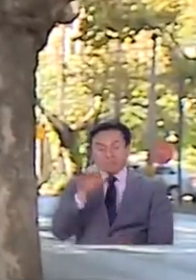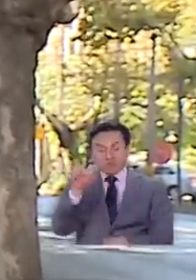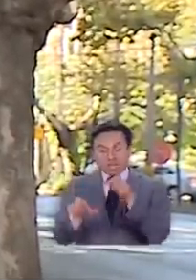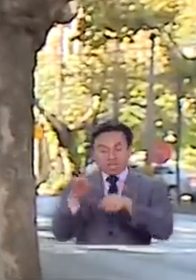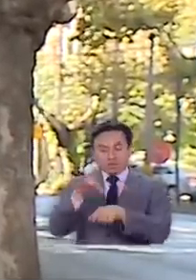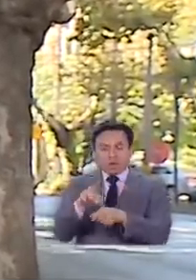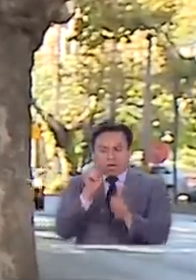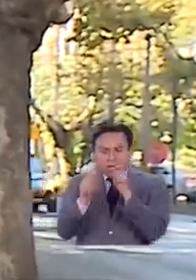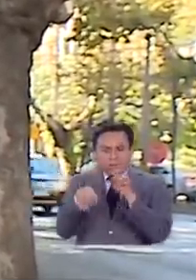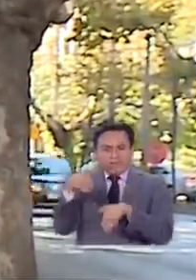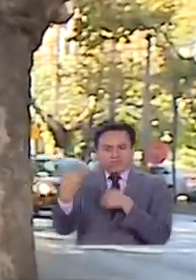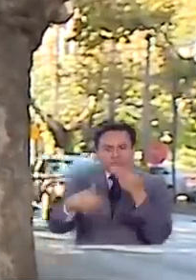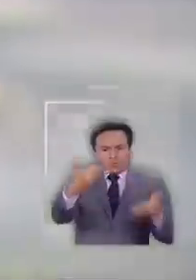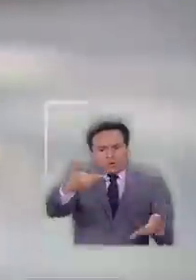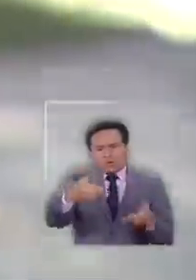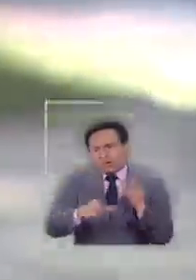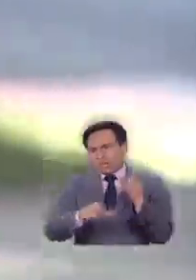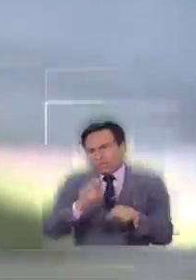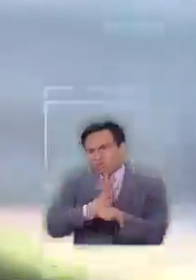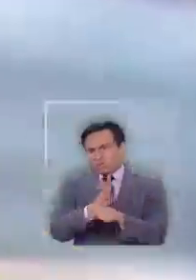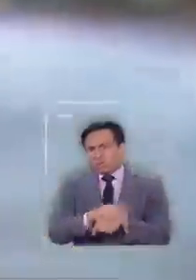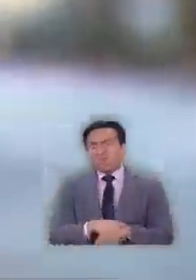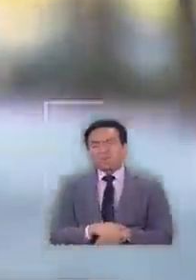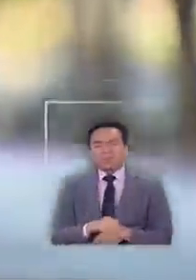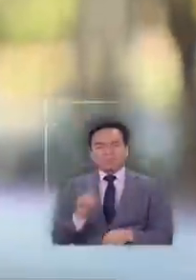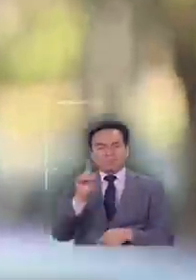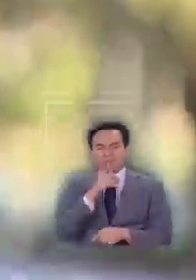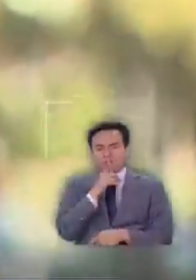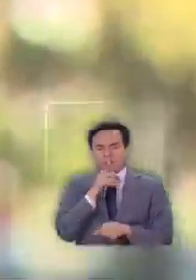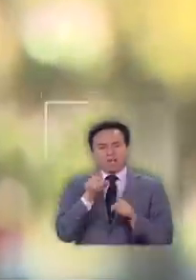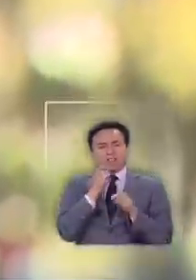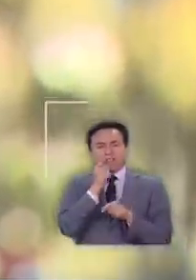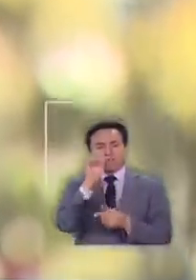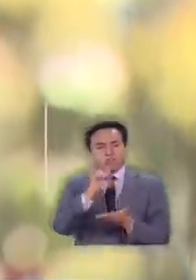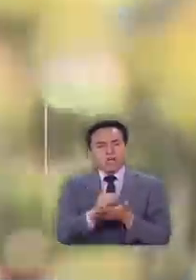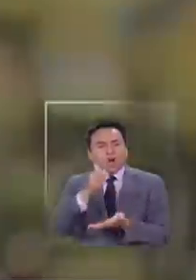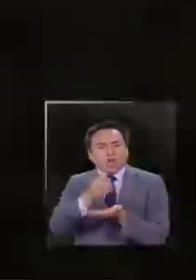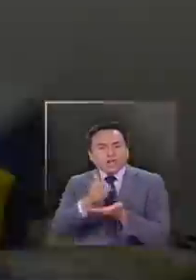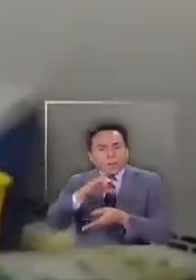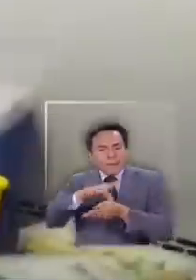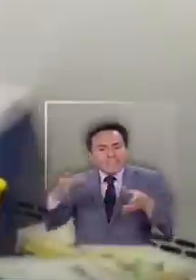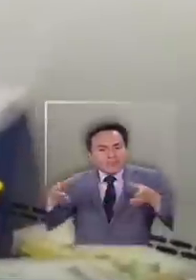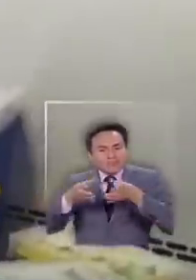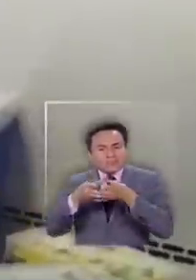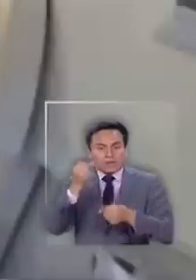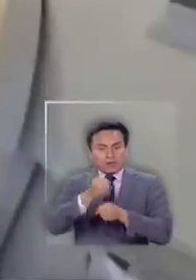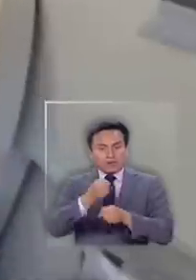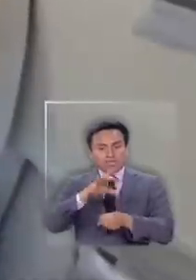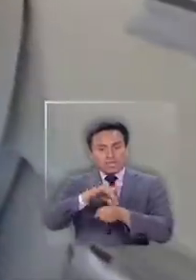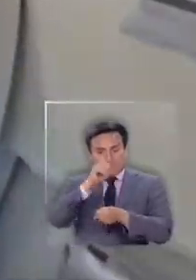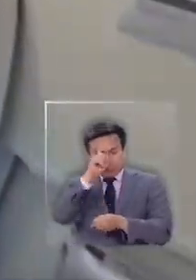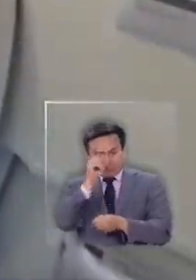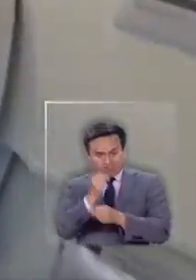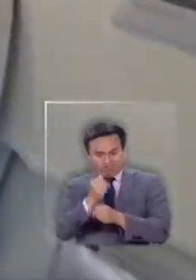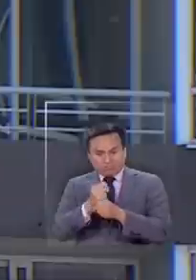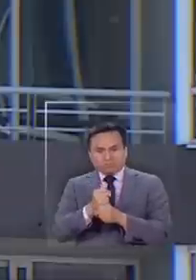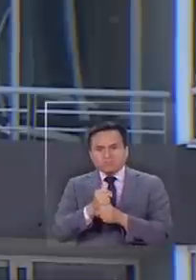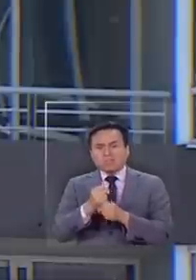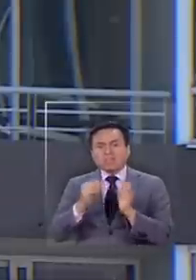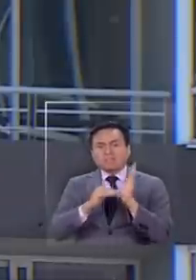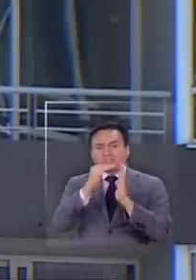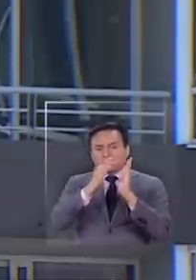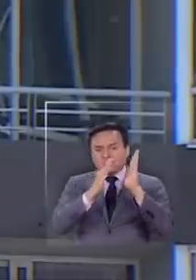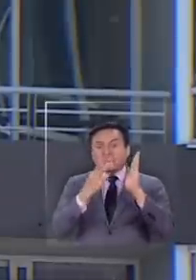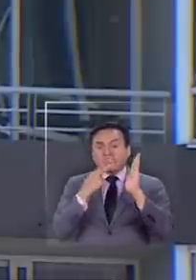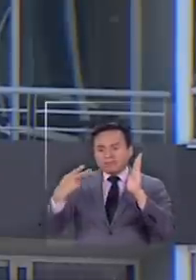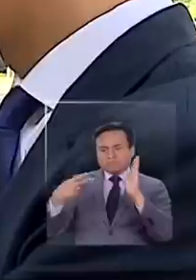tiene más riesgo de contagiar al resto. Es la inusual denuncia del colegio médico trabajadores de la salud que tendrían el acceso limitado a edificios